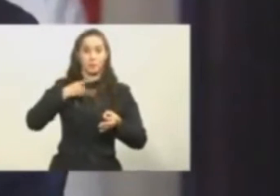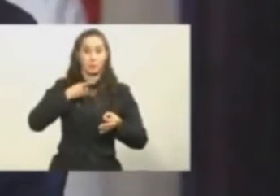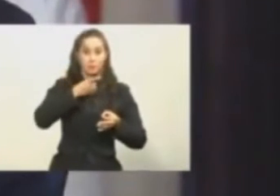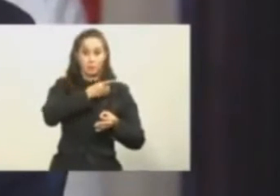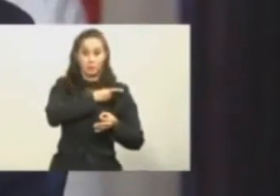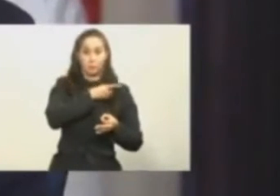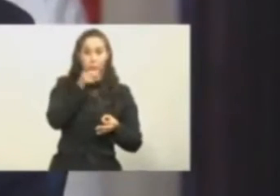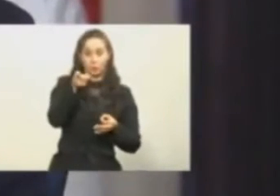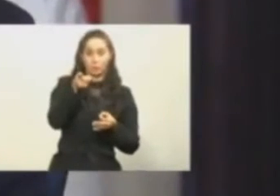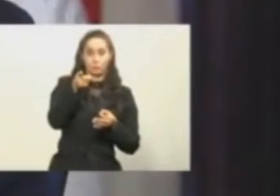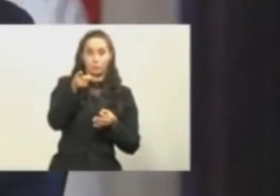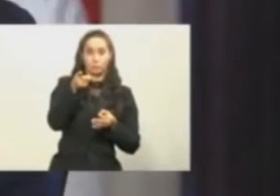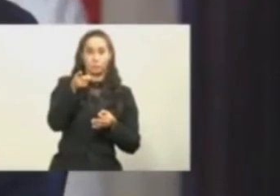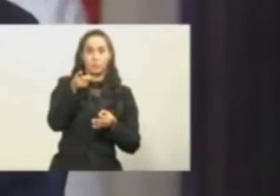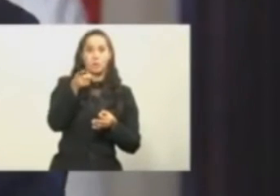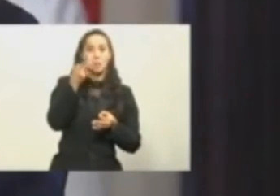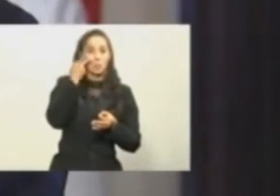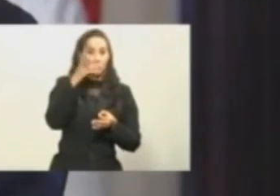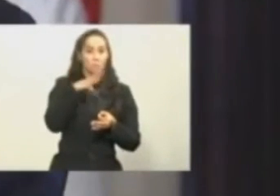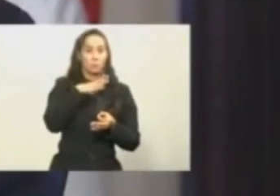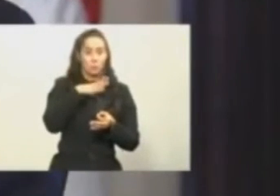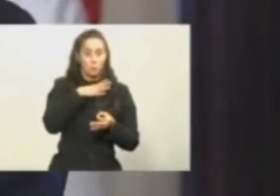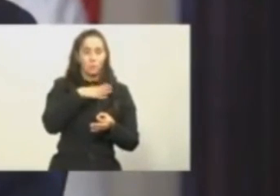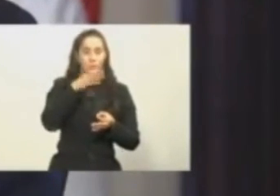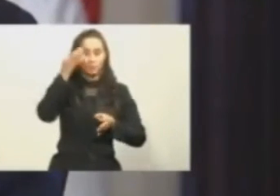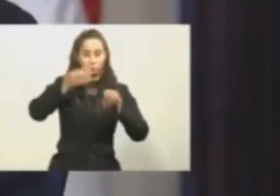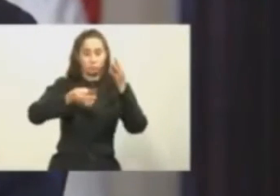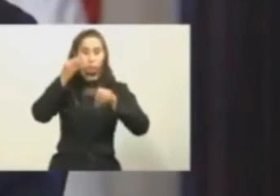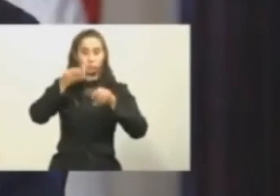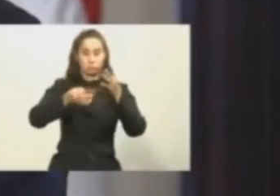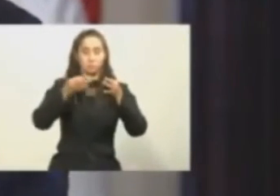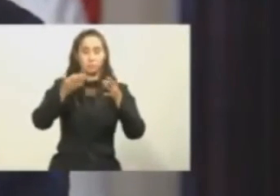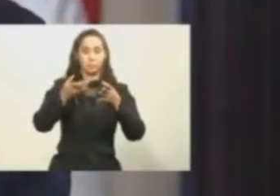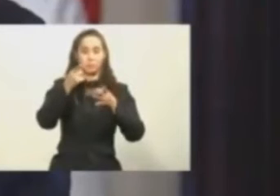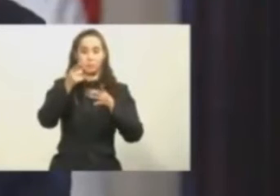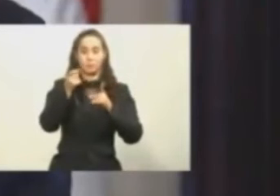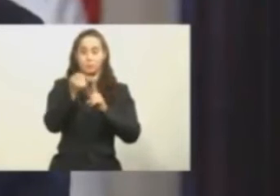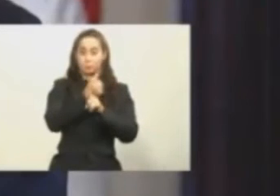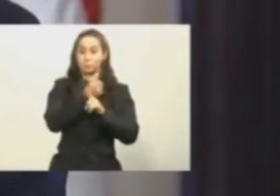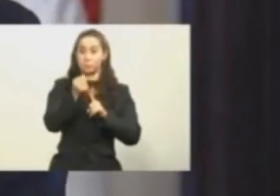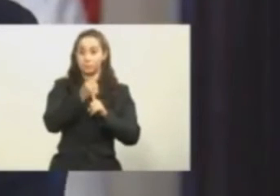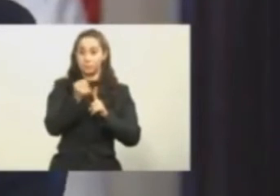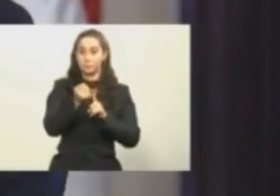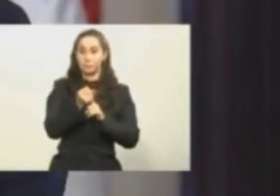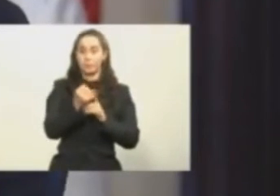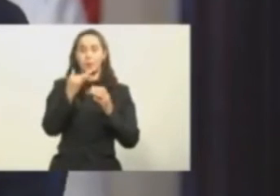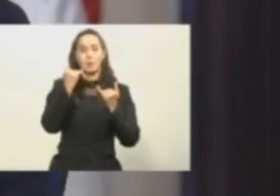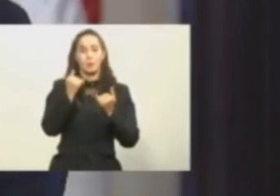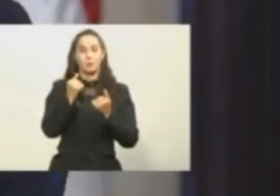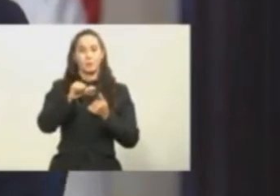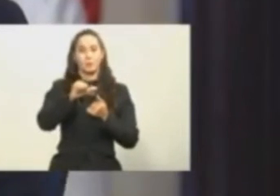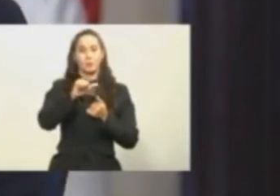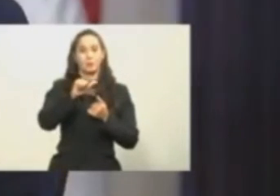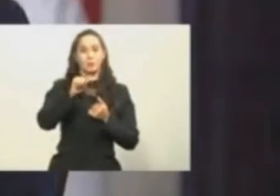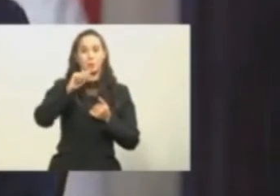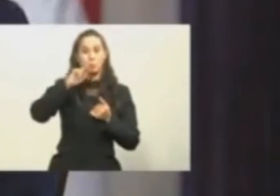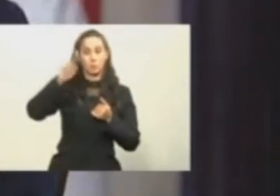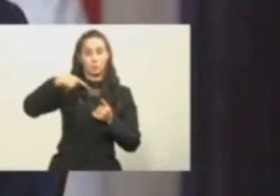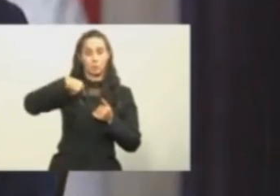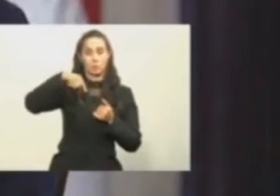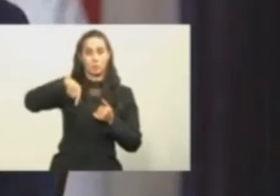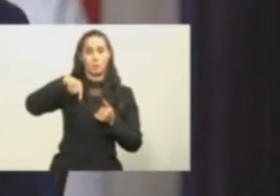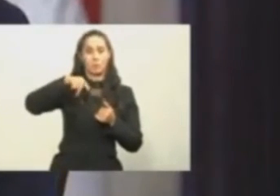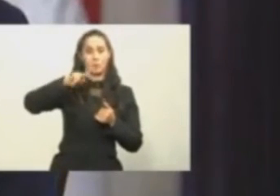Y yo lo veo eso muy bien, tiene que someterlo por esas acciones. Pero en que se refiere al partido, ya el presidente